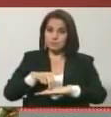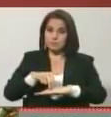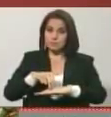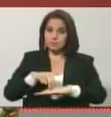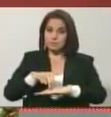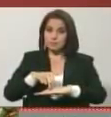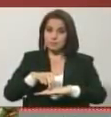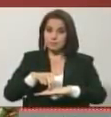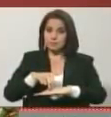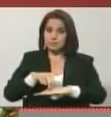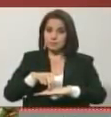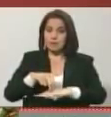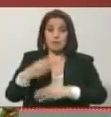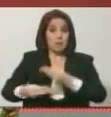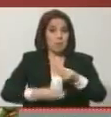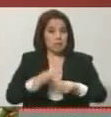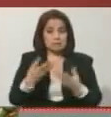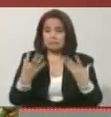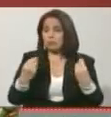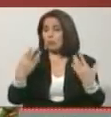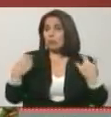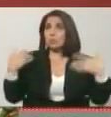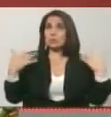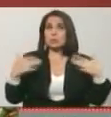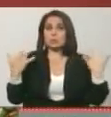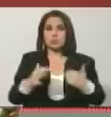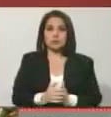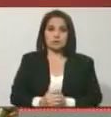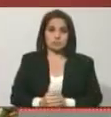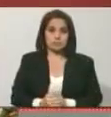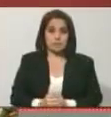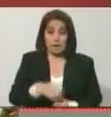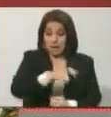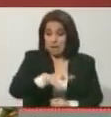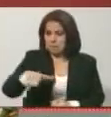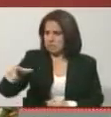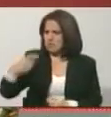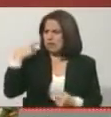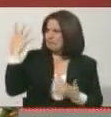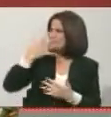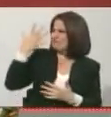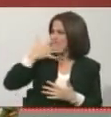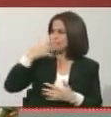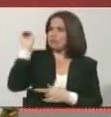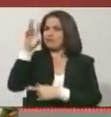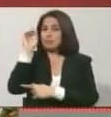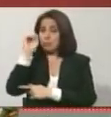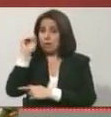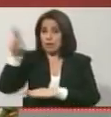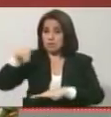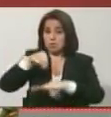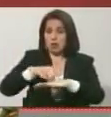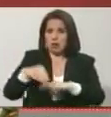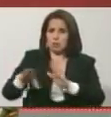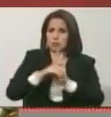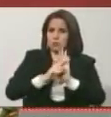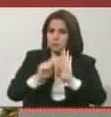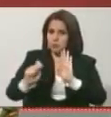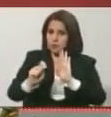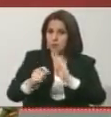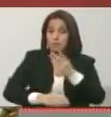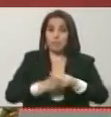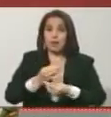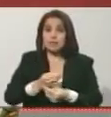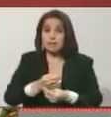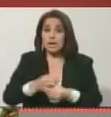Va a costar muchísimo. Por eso aquí nadie se extraña si la Asamblea Nacional Constituyente toma decisiones para sanear esa